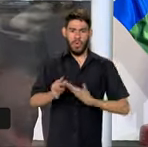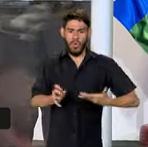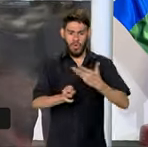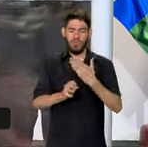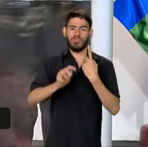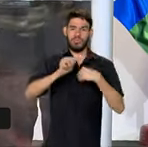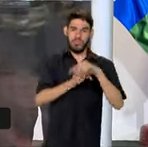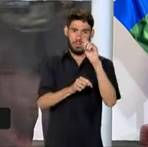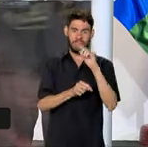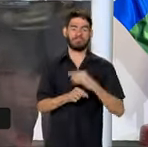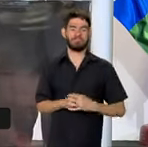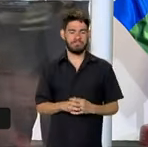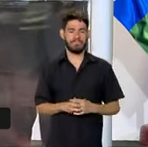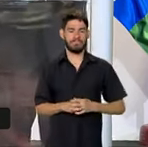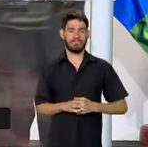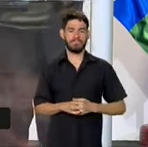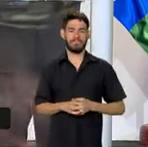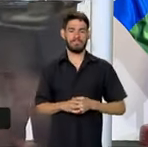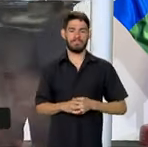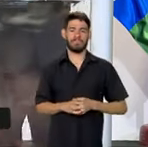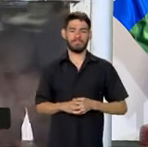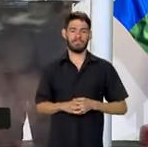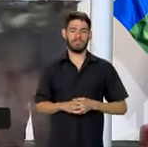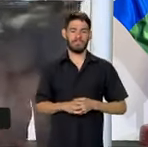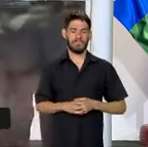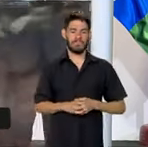avanzar en esto. También está